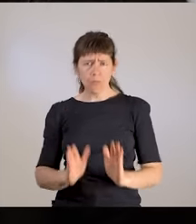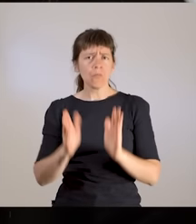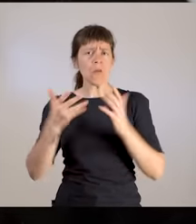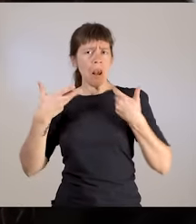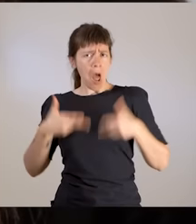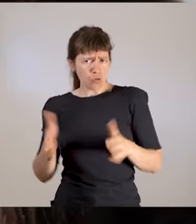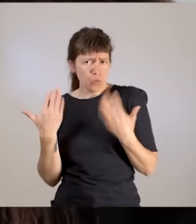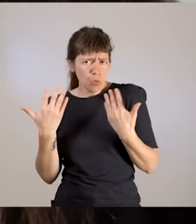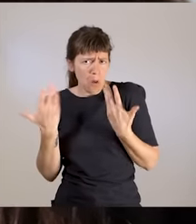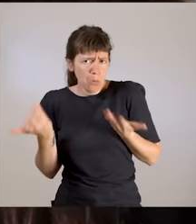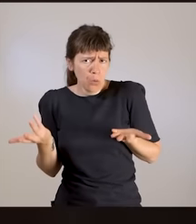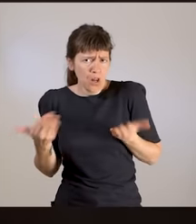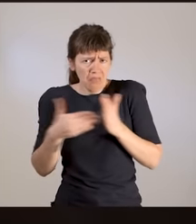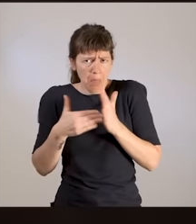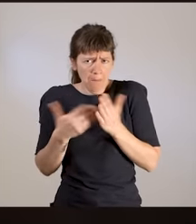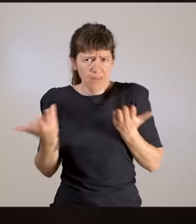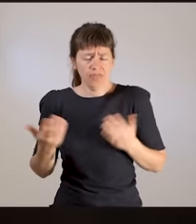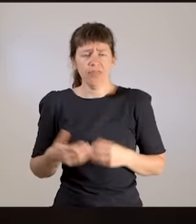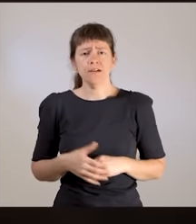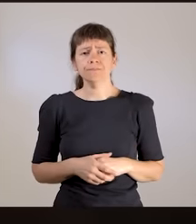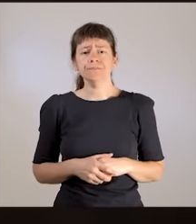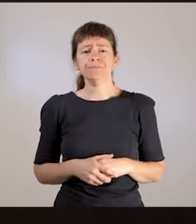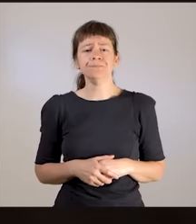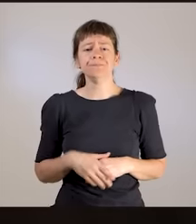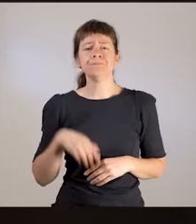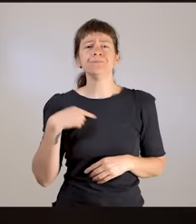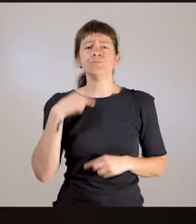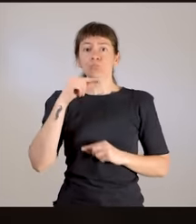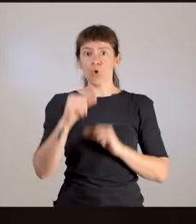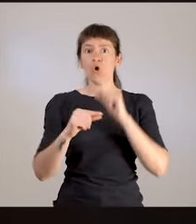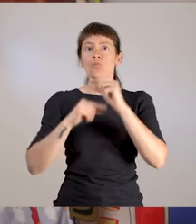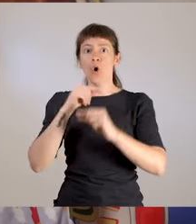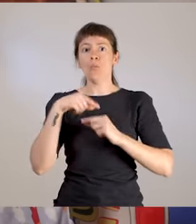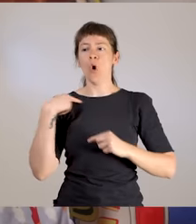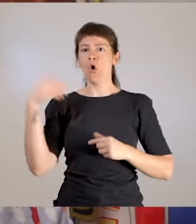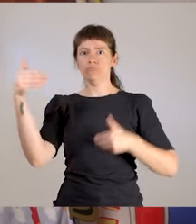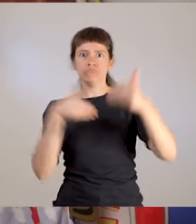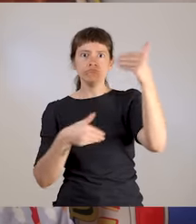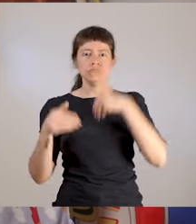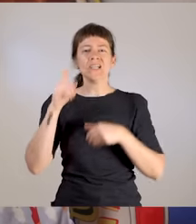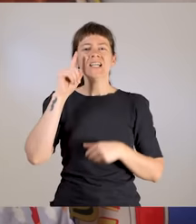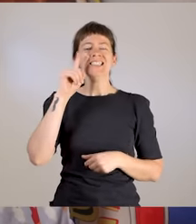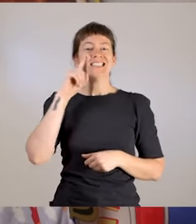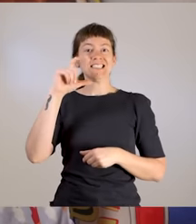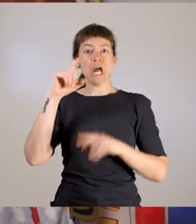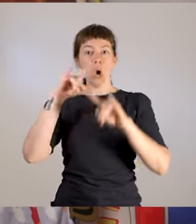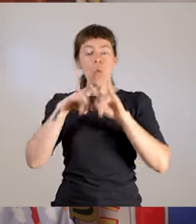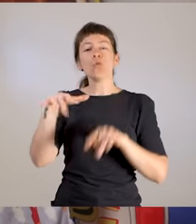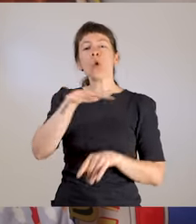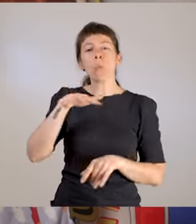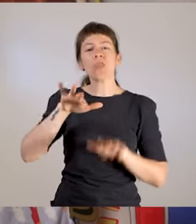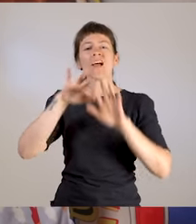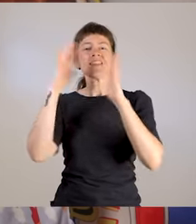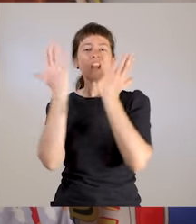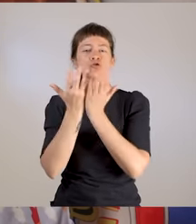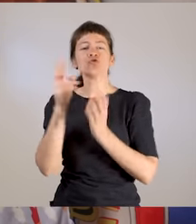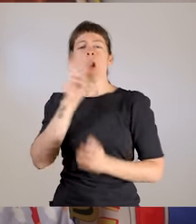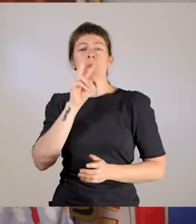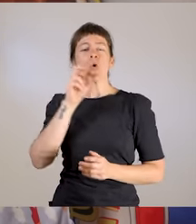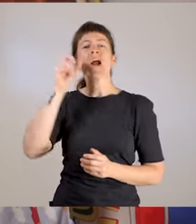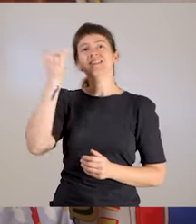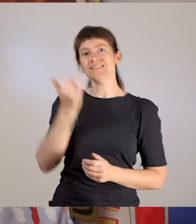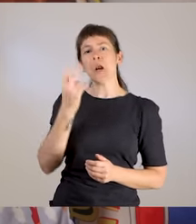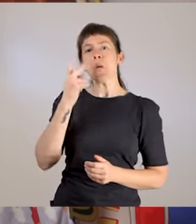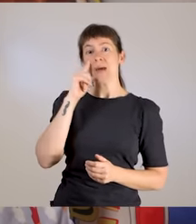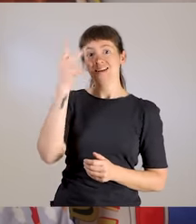Cada vez que llegan compañeras a nuestra organización, que es ICW, la Comunidad Internacional de Mujeres con VIH, y hablan alguna cosa